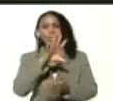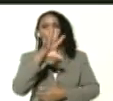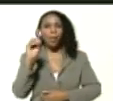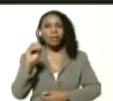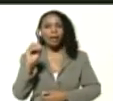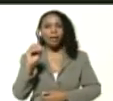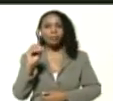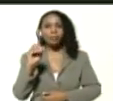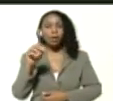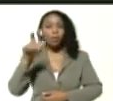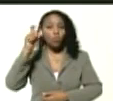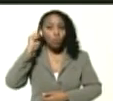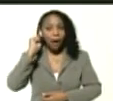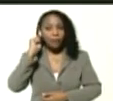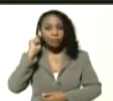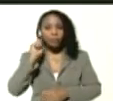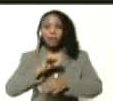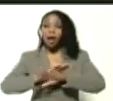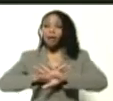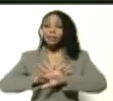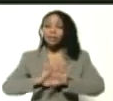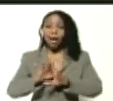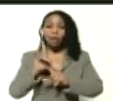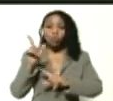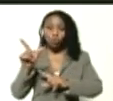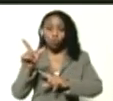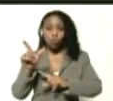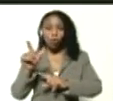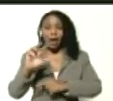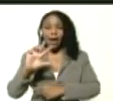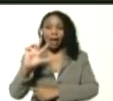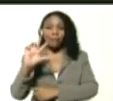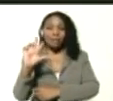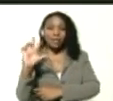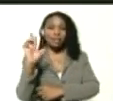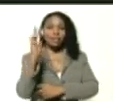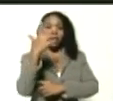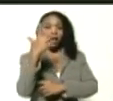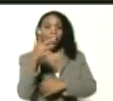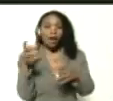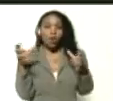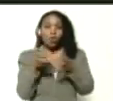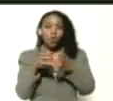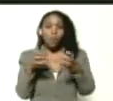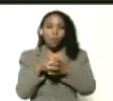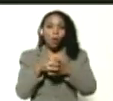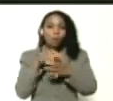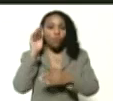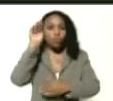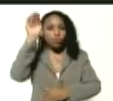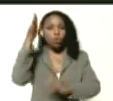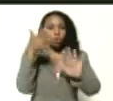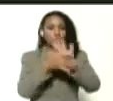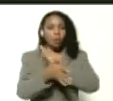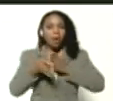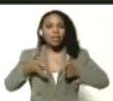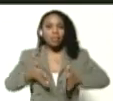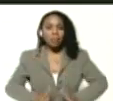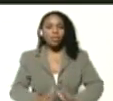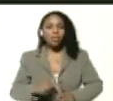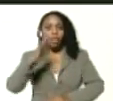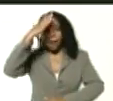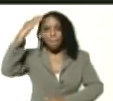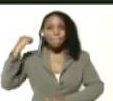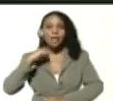Angel, ya es la generación tricentenario, el tricentenario del nacimiento de Miranda,